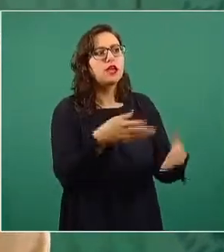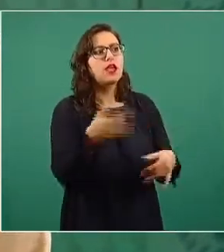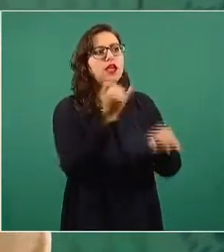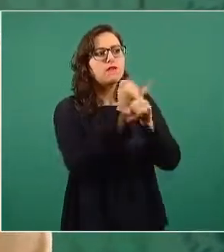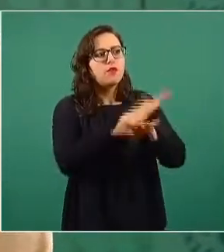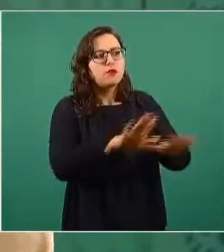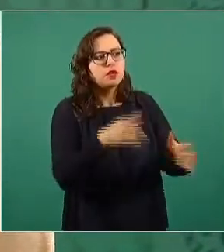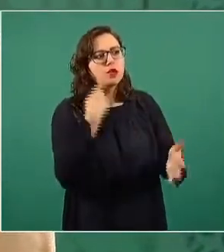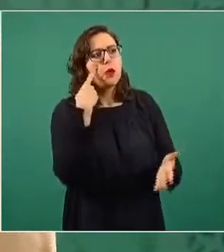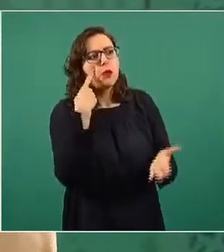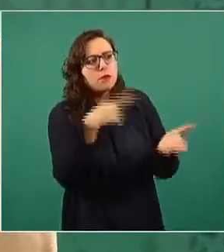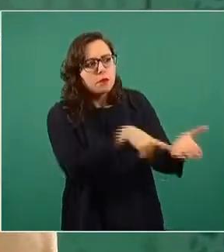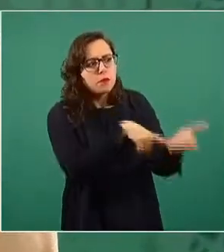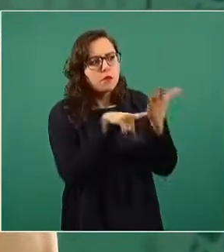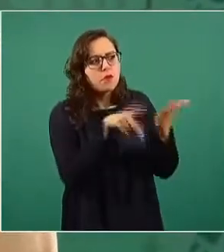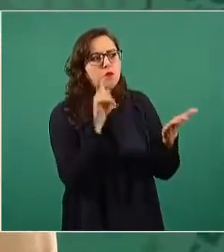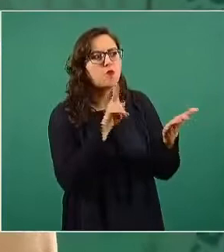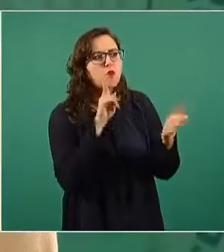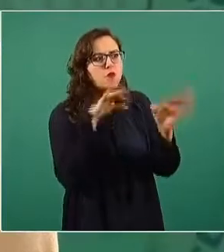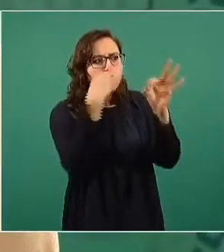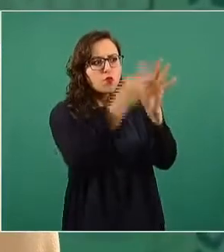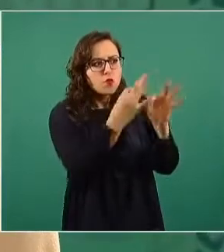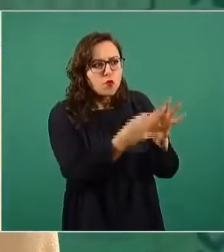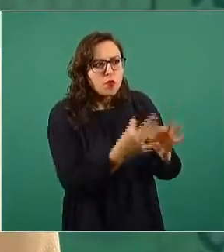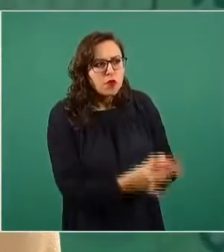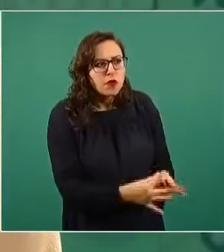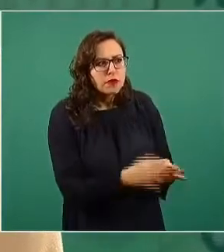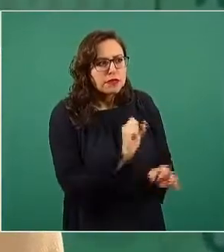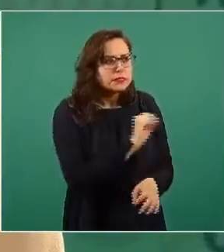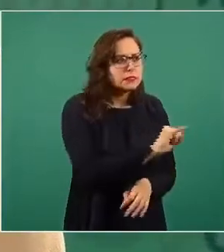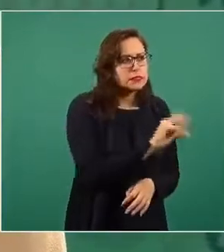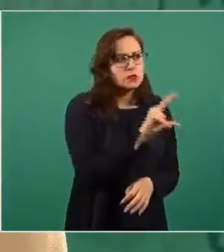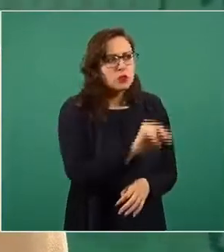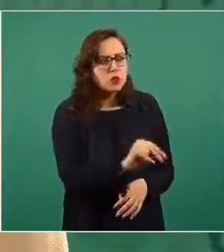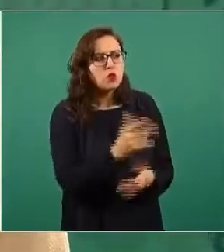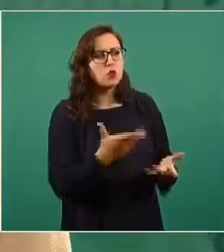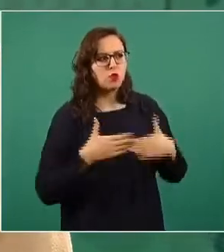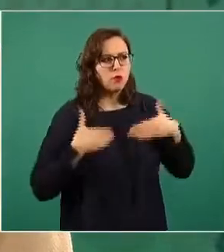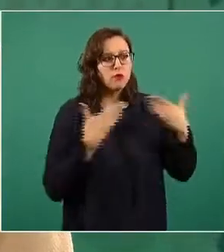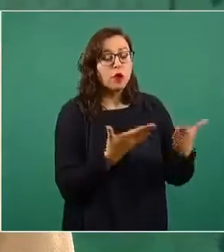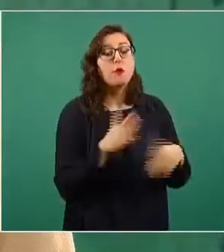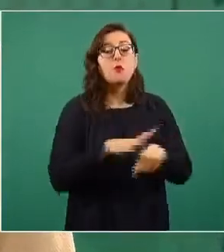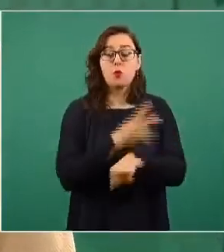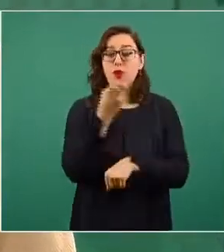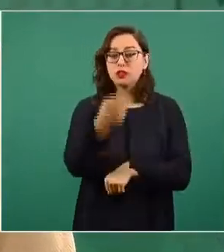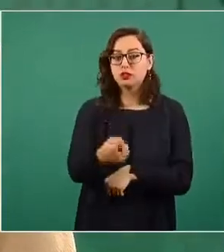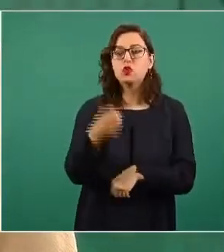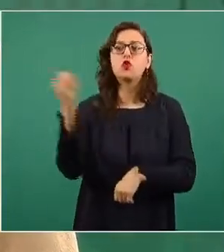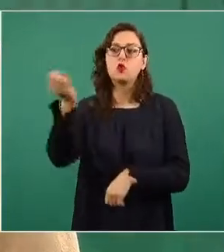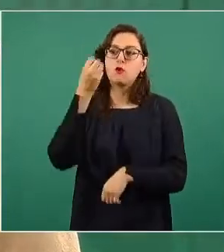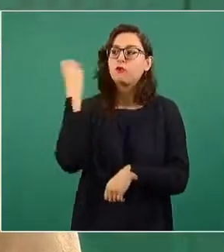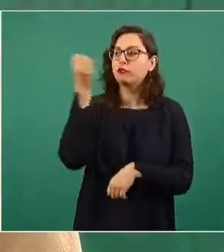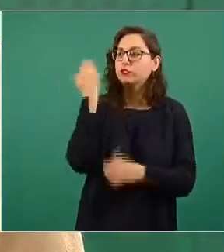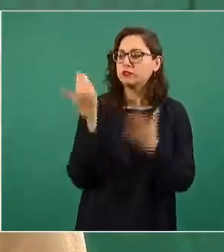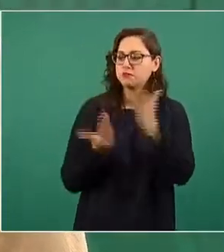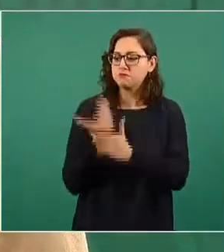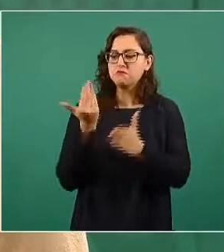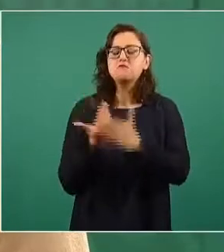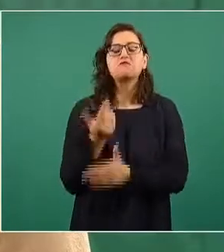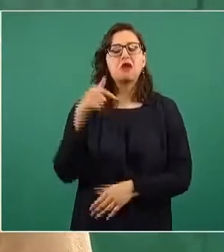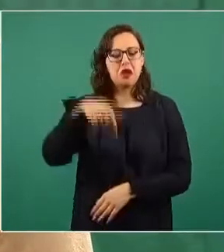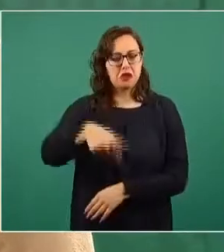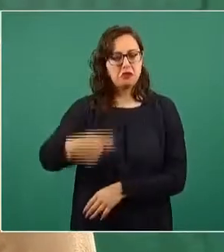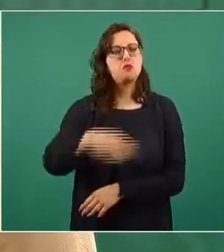Por eso las conferencias mañaneras son un ejemplo de fuente confiable, pues cada uno de los servidores públicos